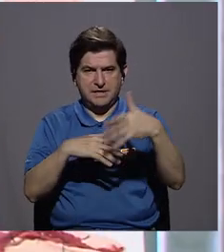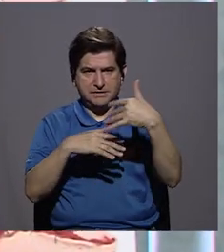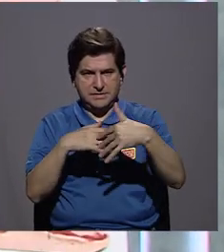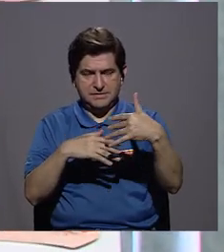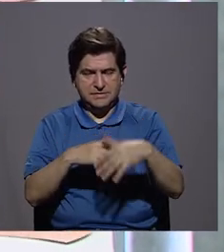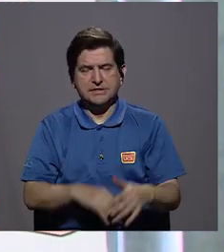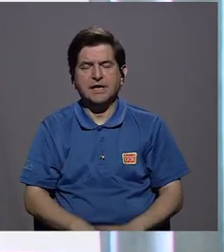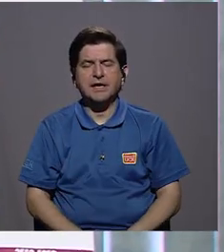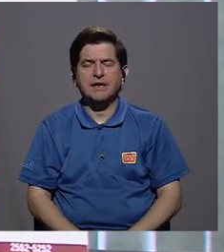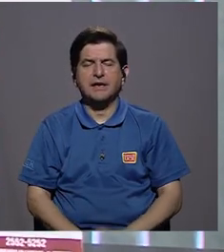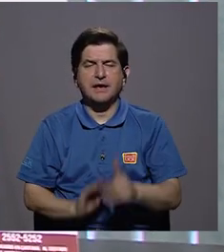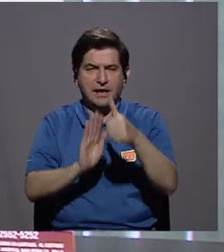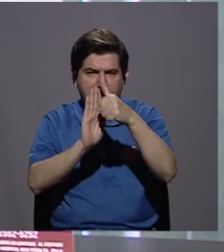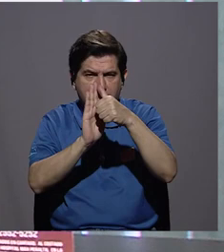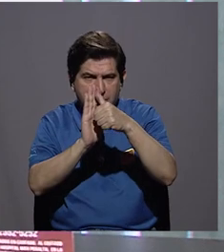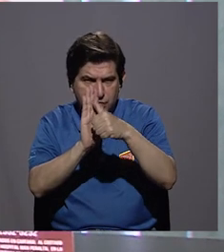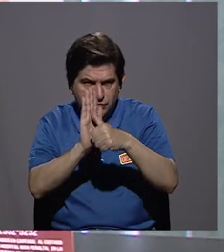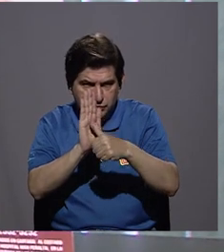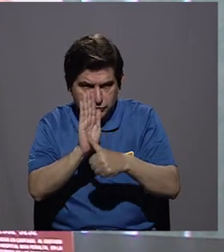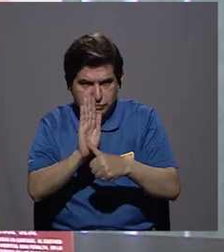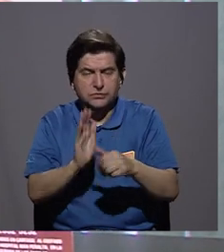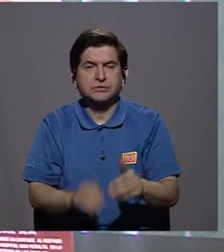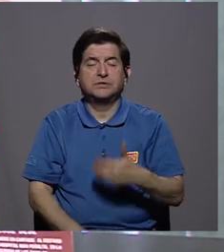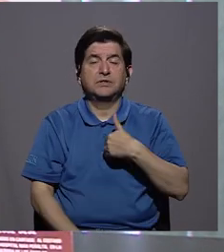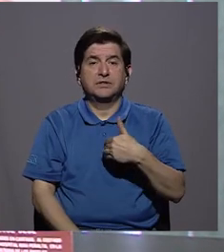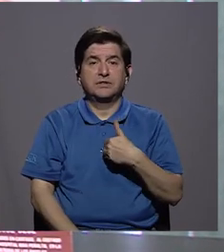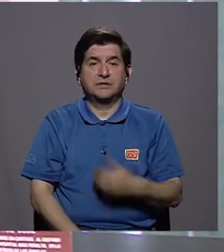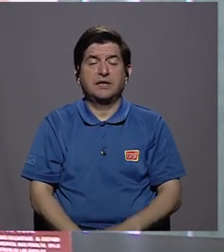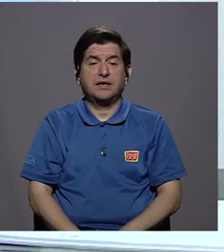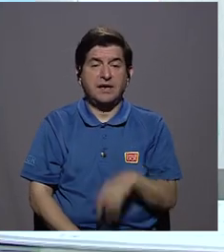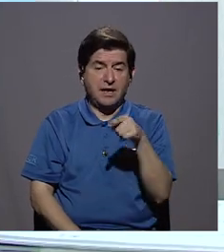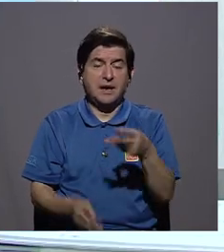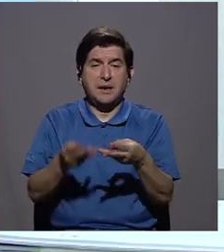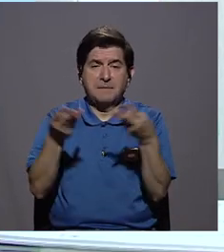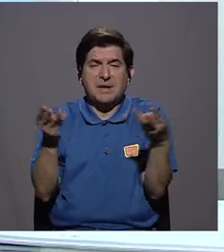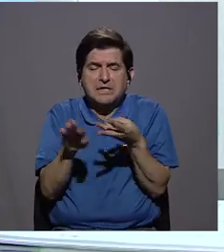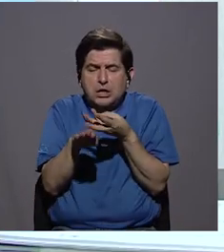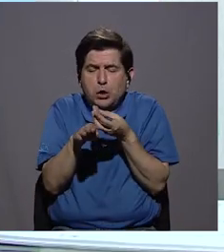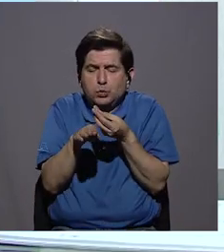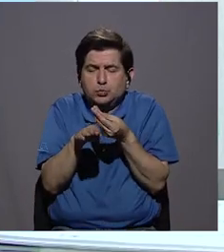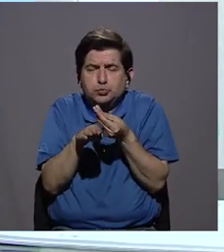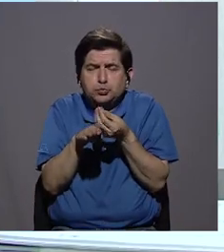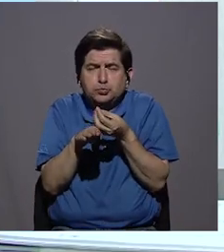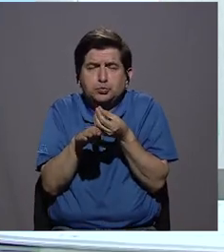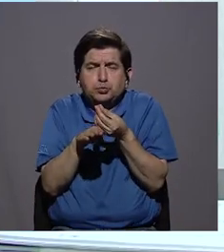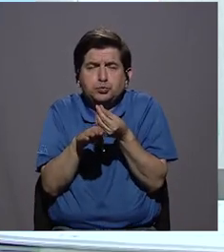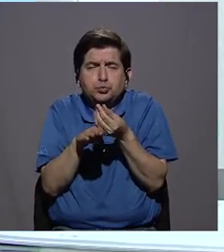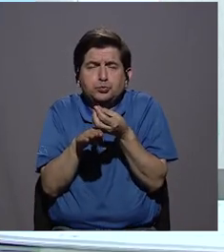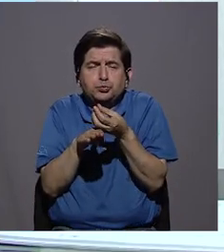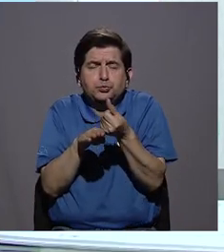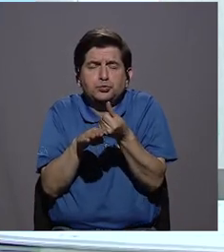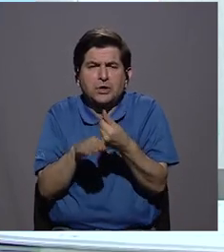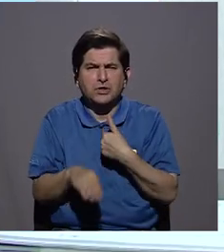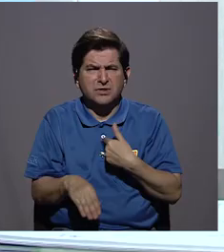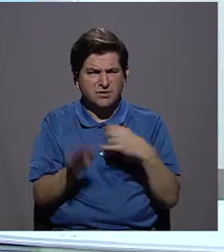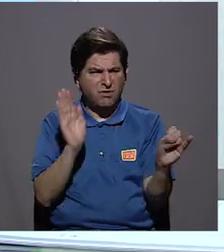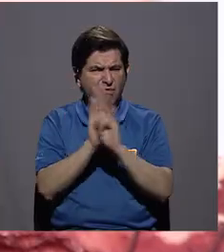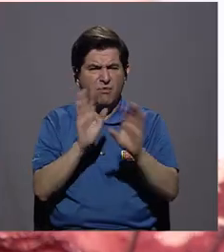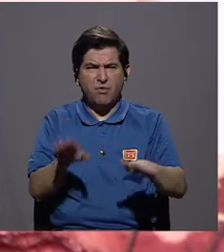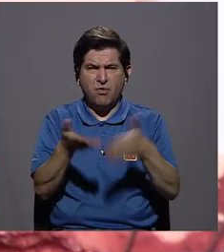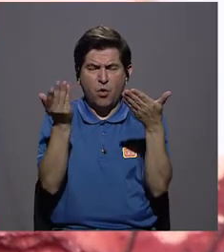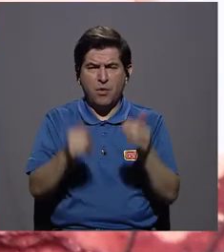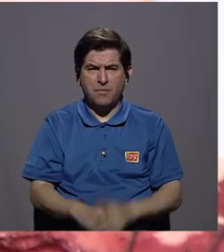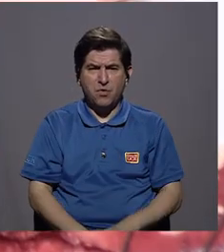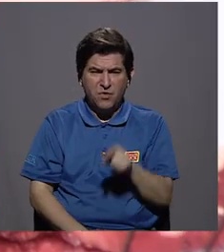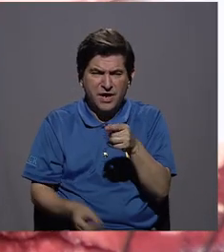herida quirúrgica, es una herida que tiene salida de material purulento. ¿Cómo identifico el material purulento?